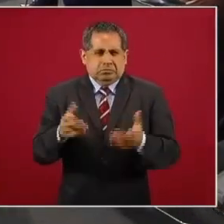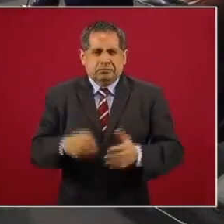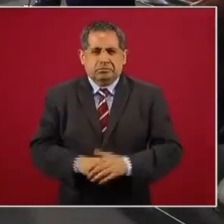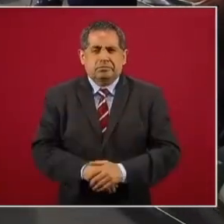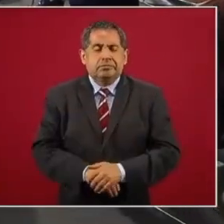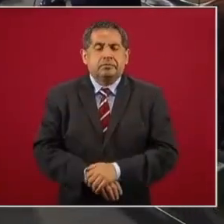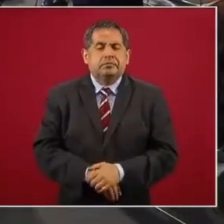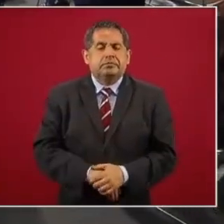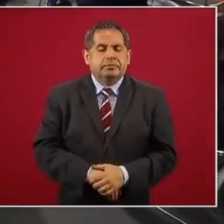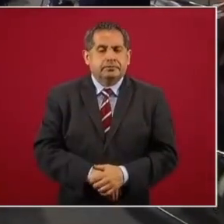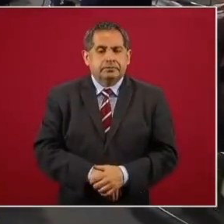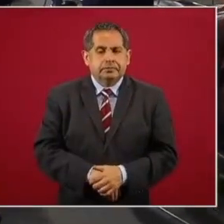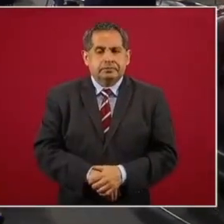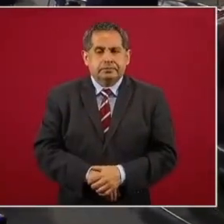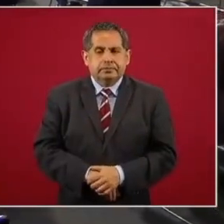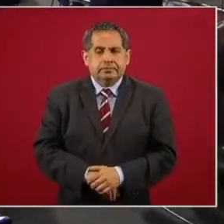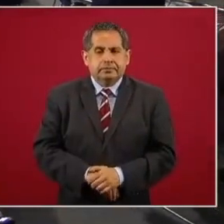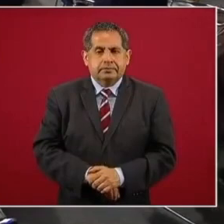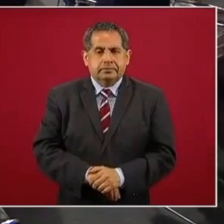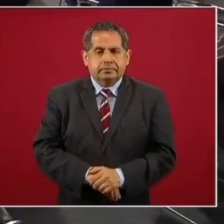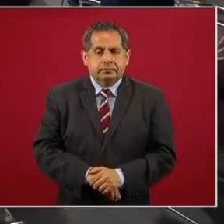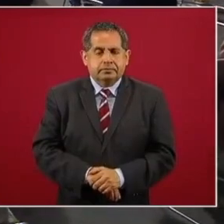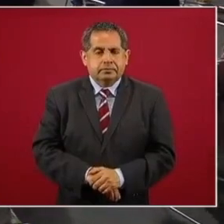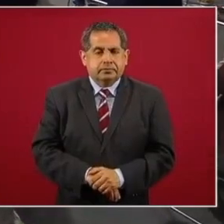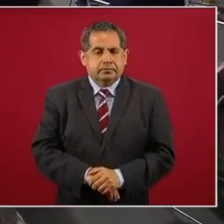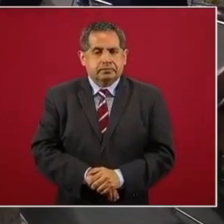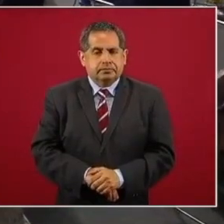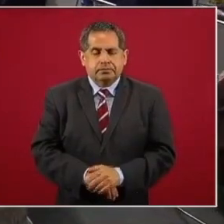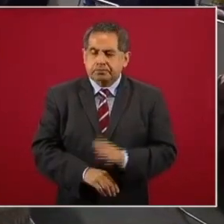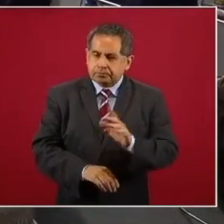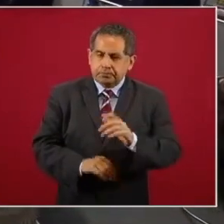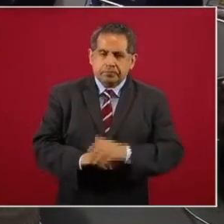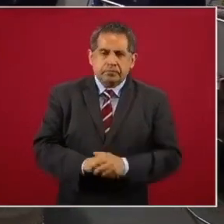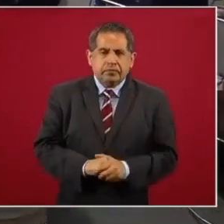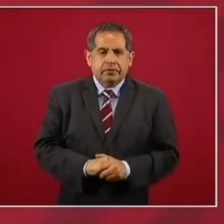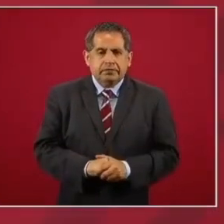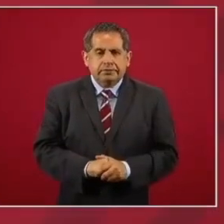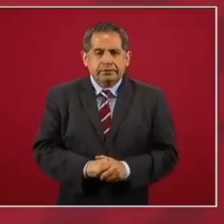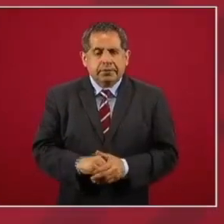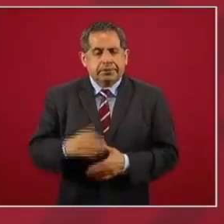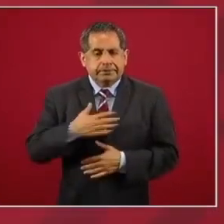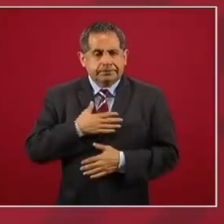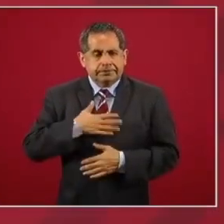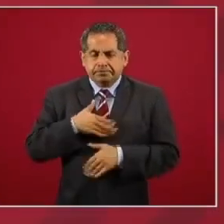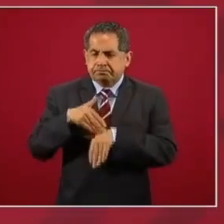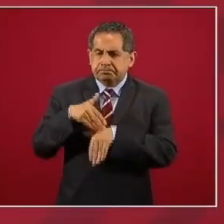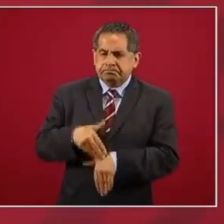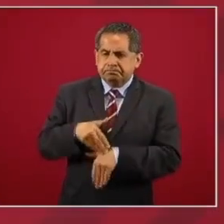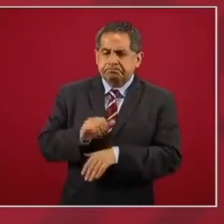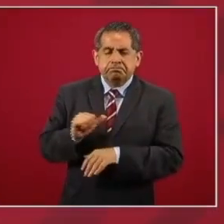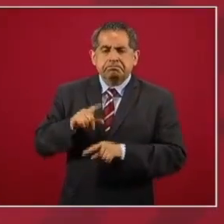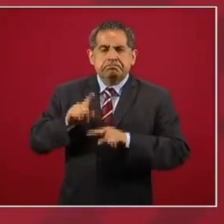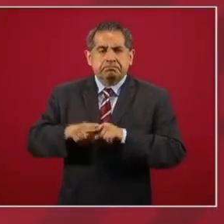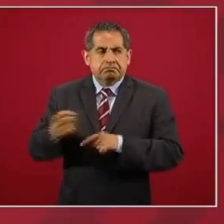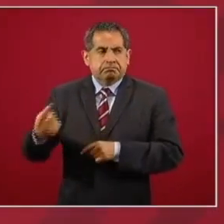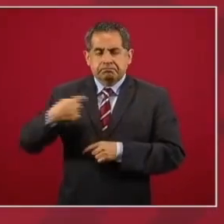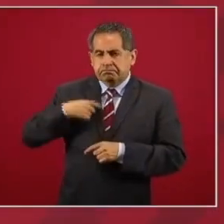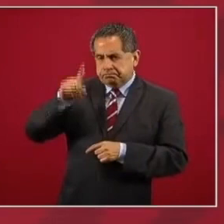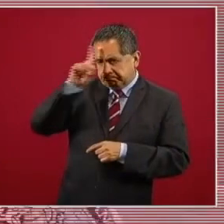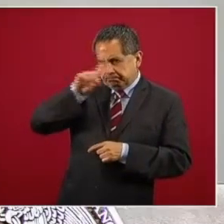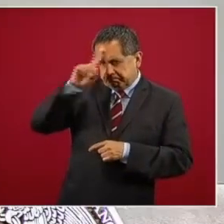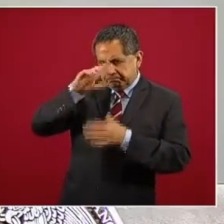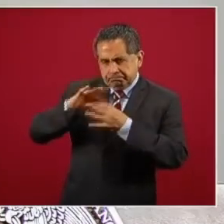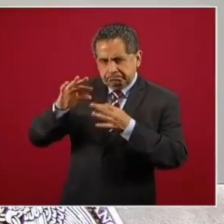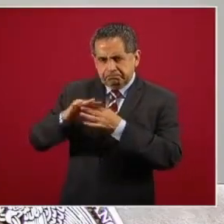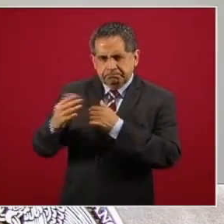Sí, mire, yo me guío por las recomendaciones